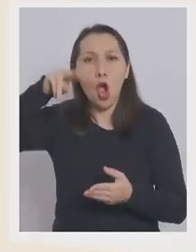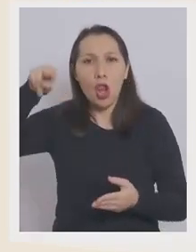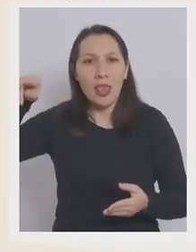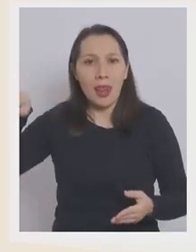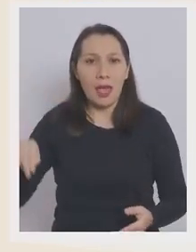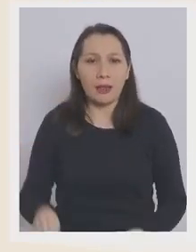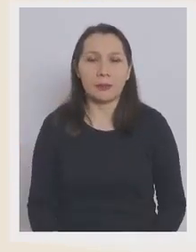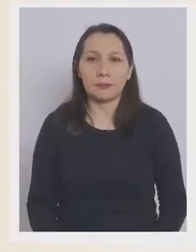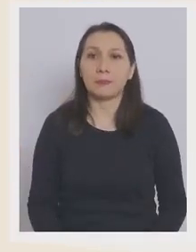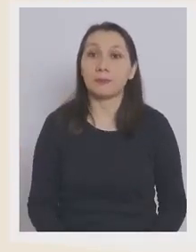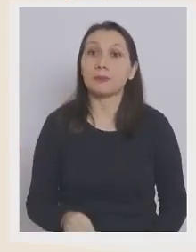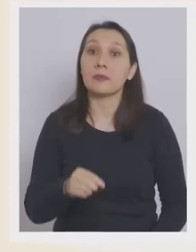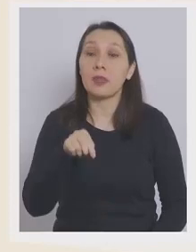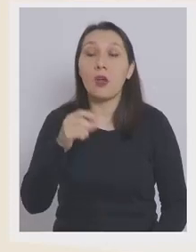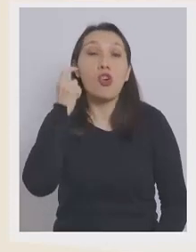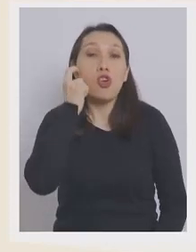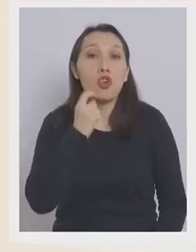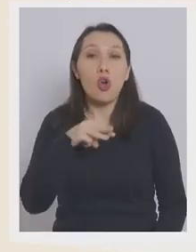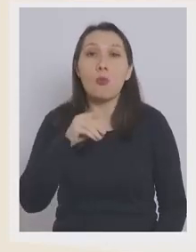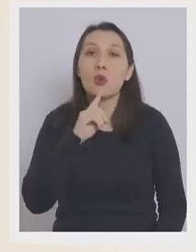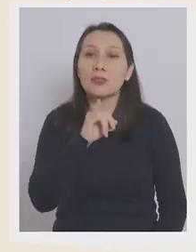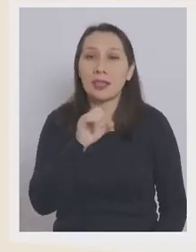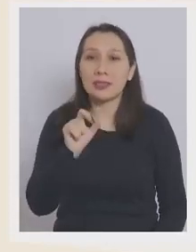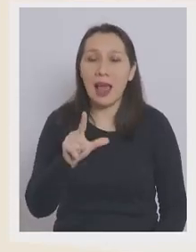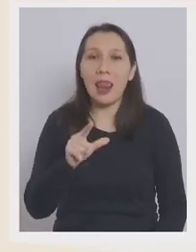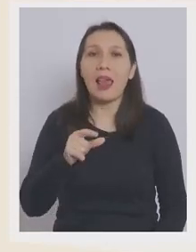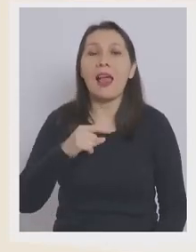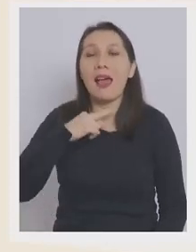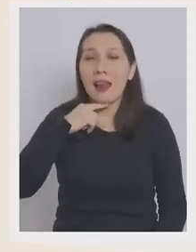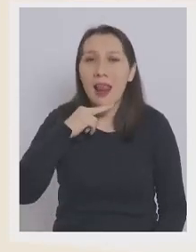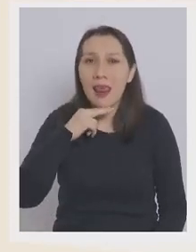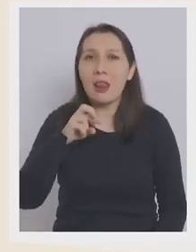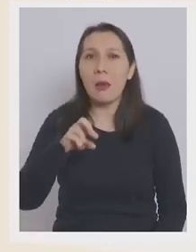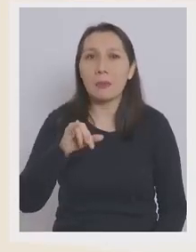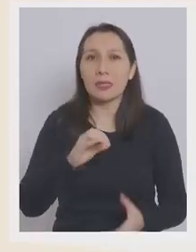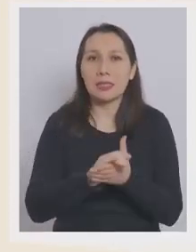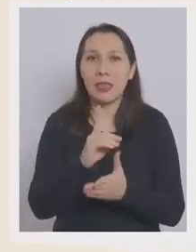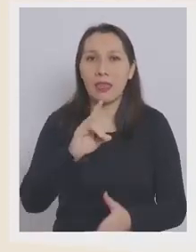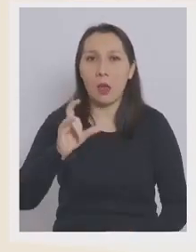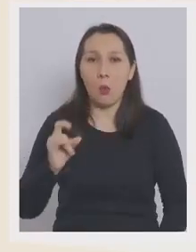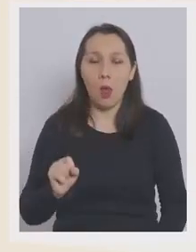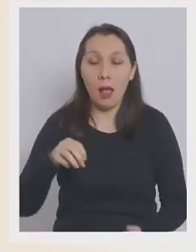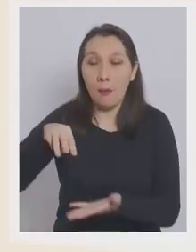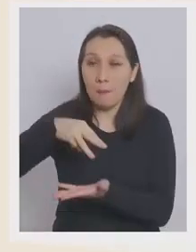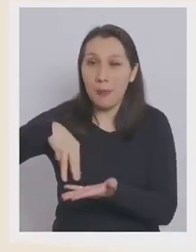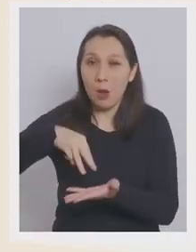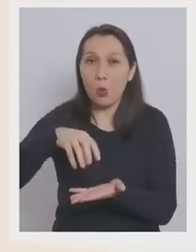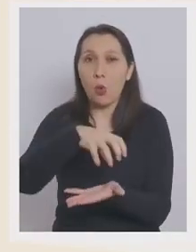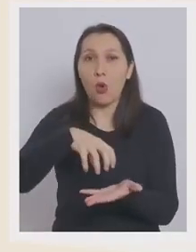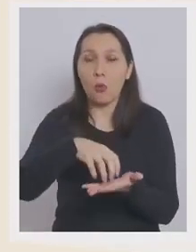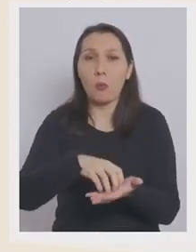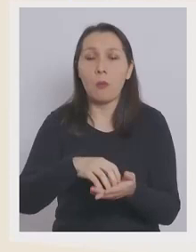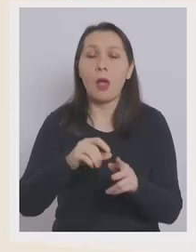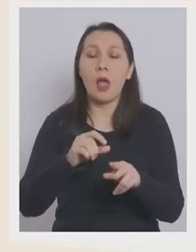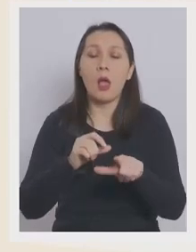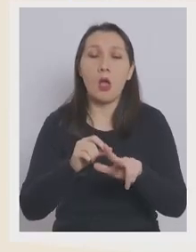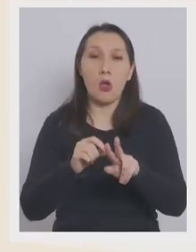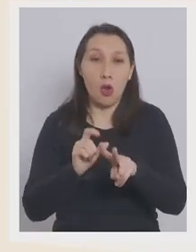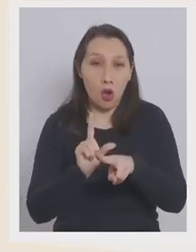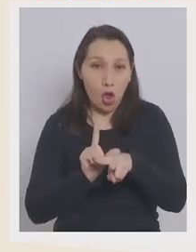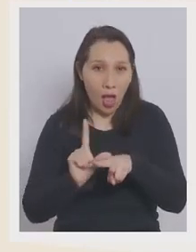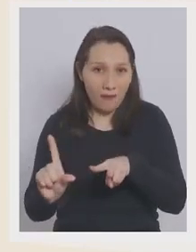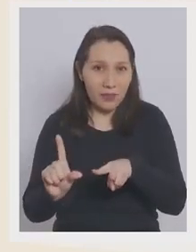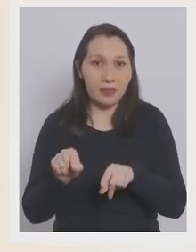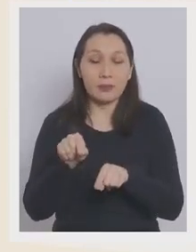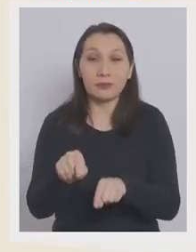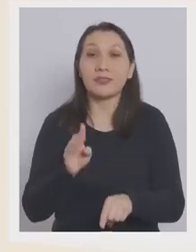las comunas de Mostazal, Graneros y Pichidegua, y en la región del Maule, la comuna de Longaví, en la